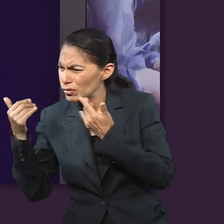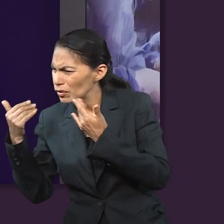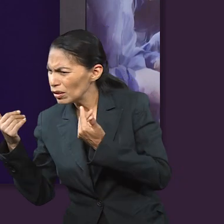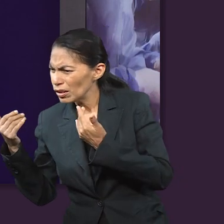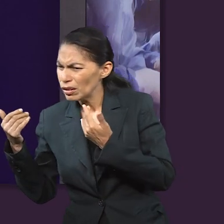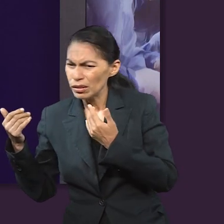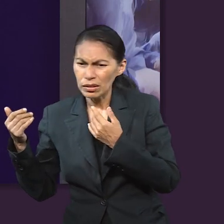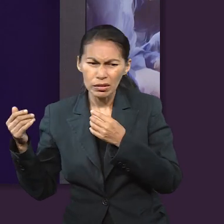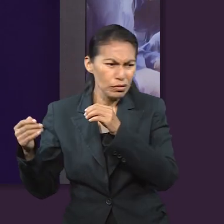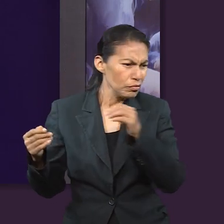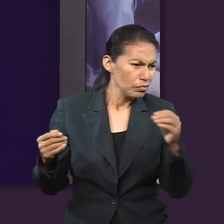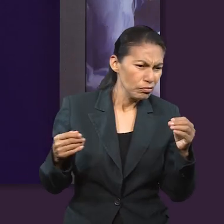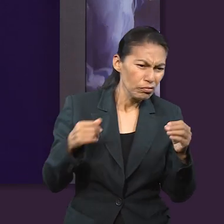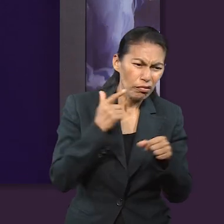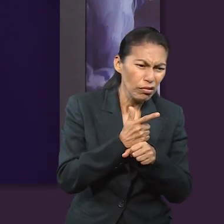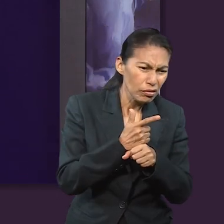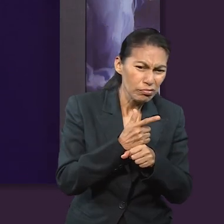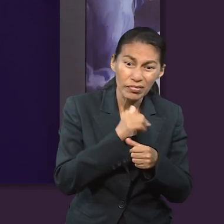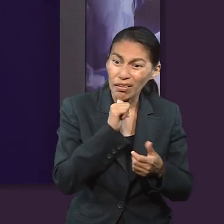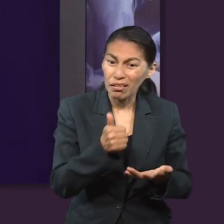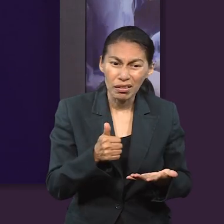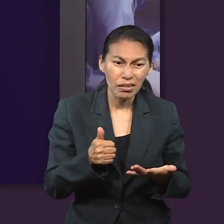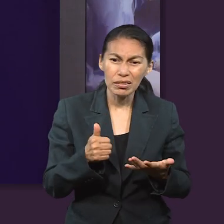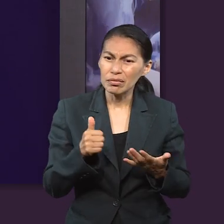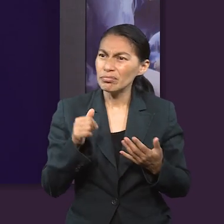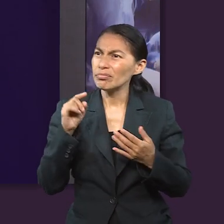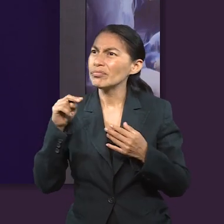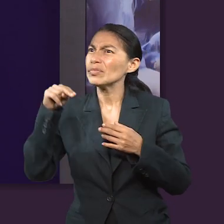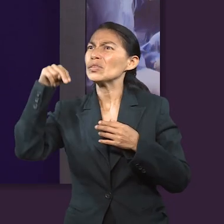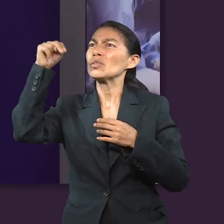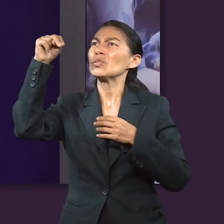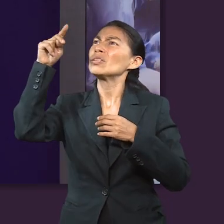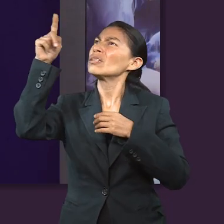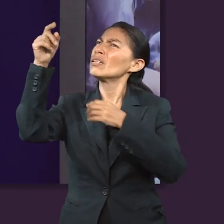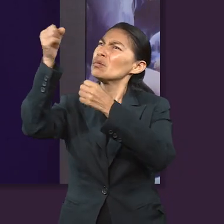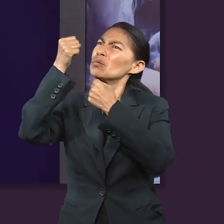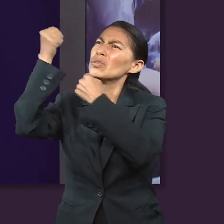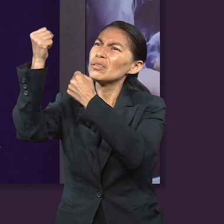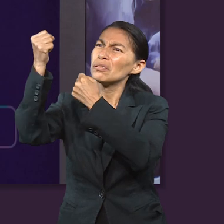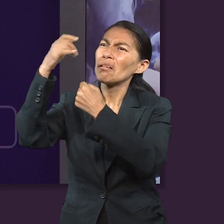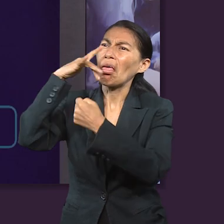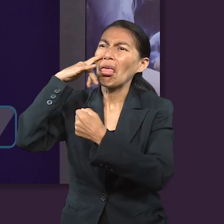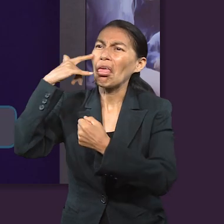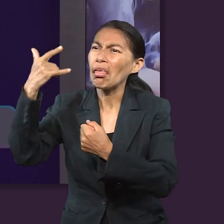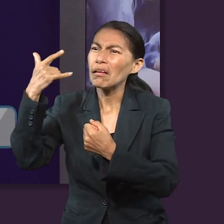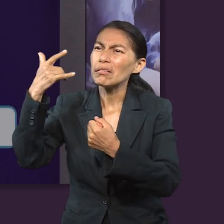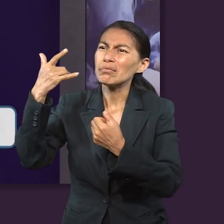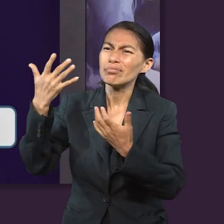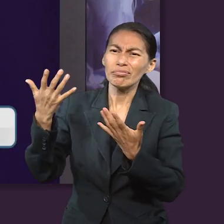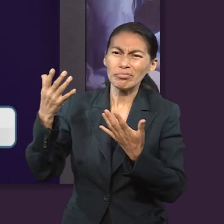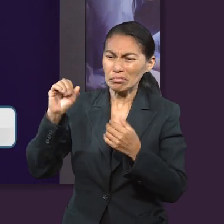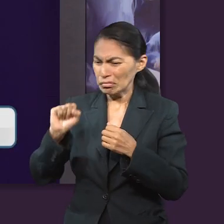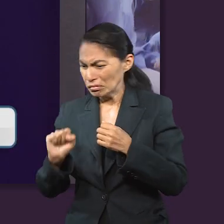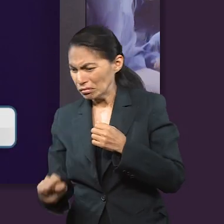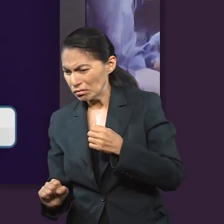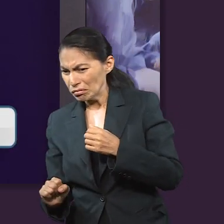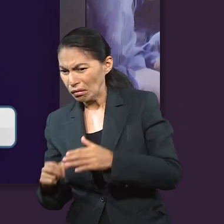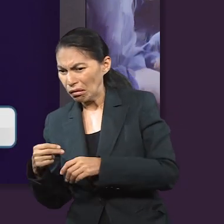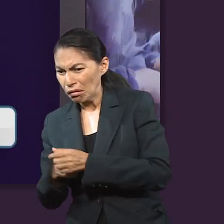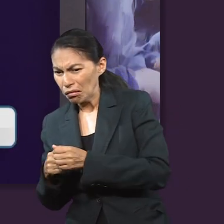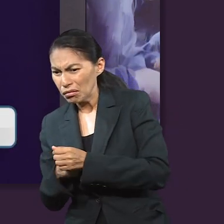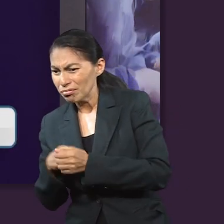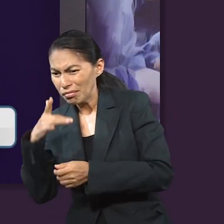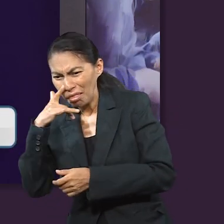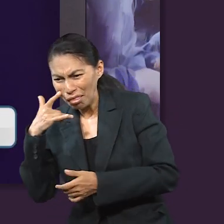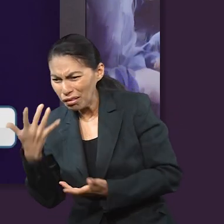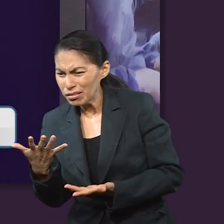Si me dirijo al oriente no lo encuentro. Si al occidente no lo descubro. Si él muestra su poder en el norte, yo no